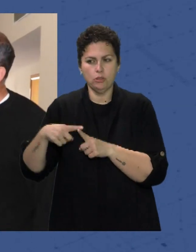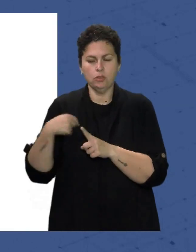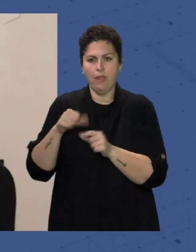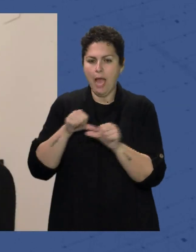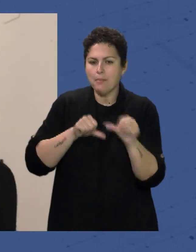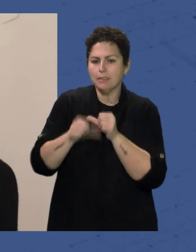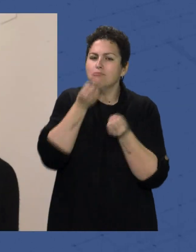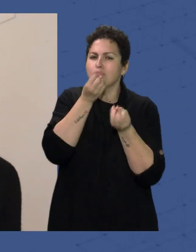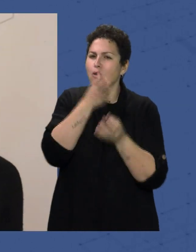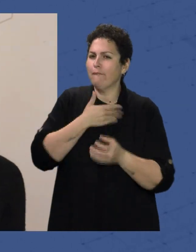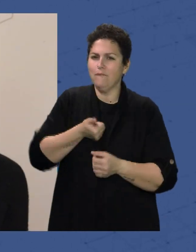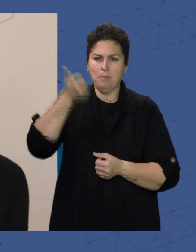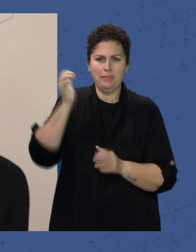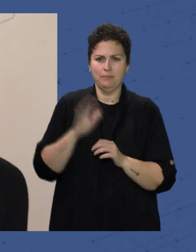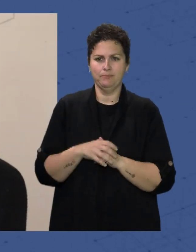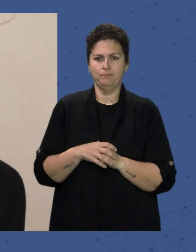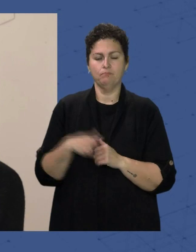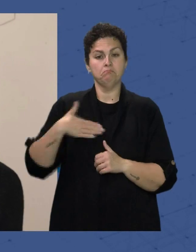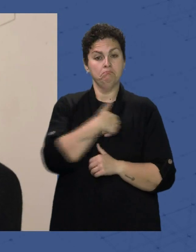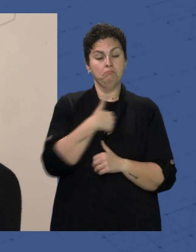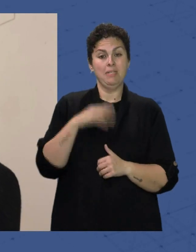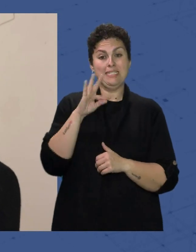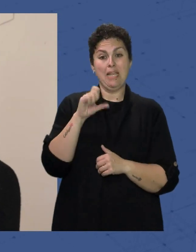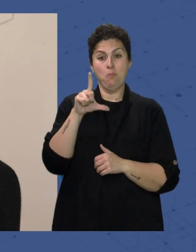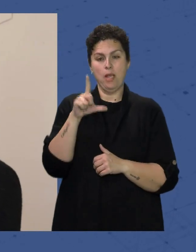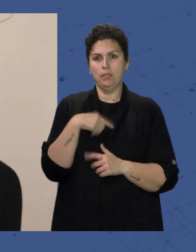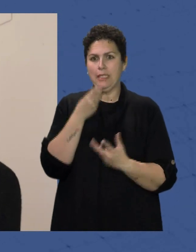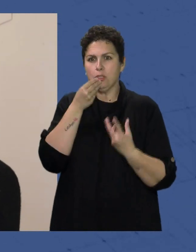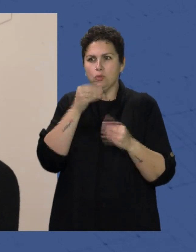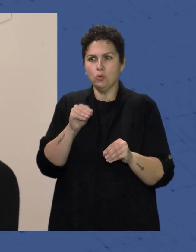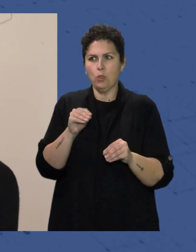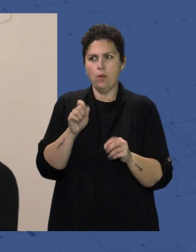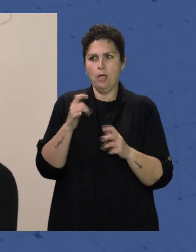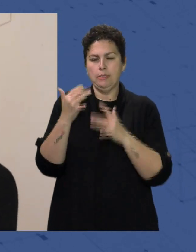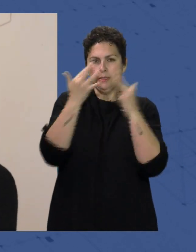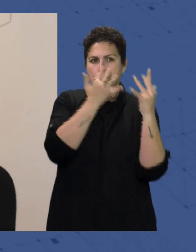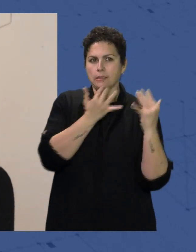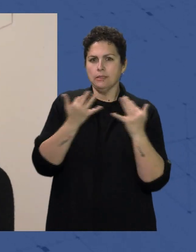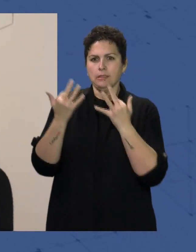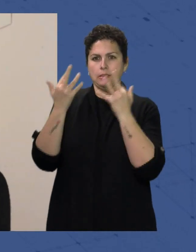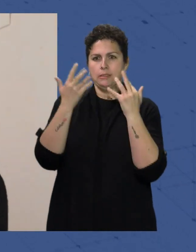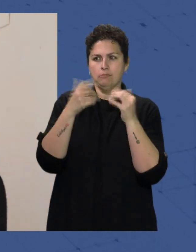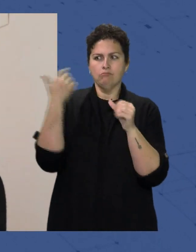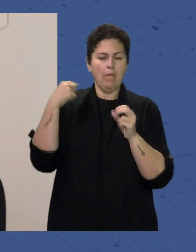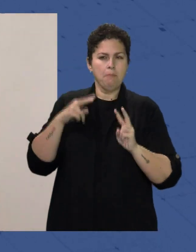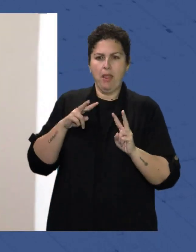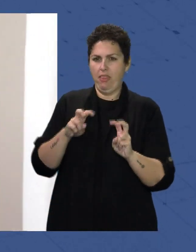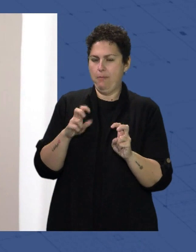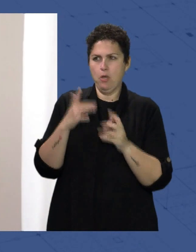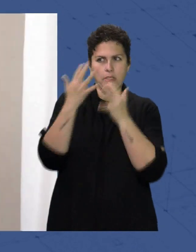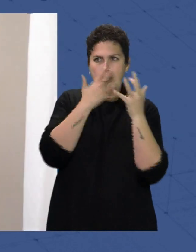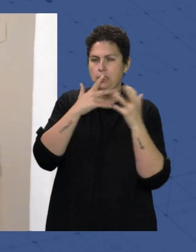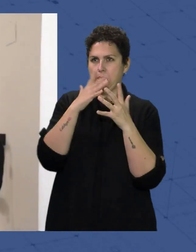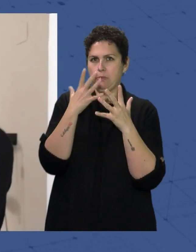Contar mucho más De este personaje De Samuel Es una historia Que me seduce Y me sedujo Desde el principio Sobre todo